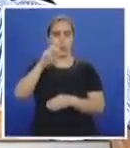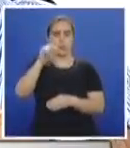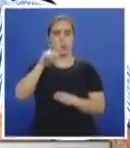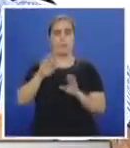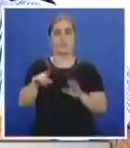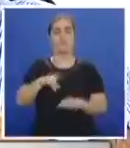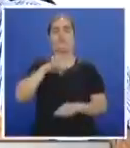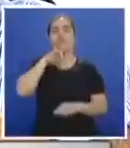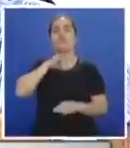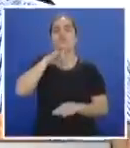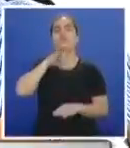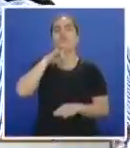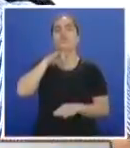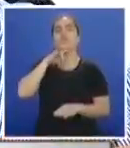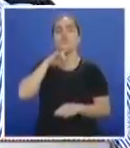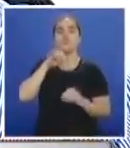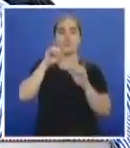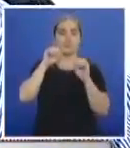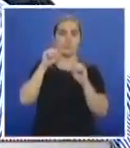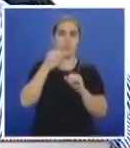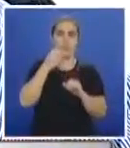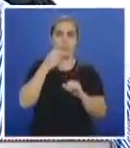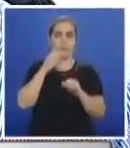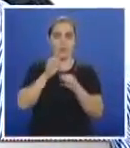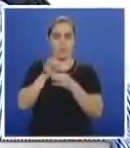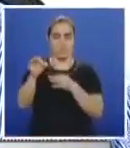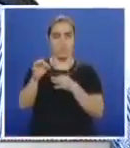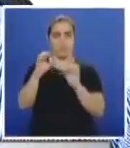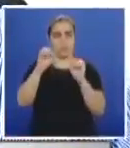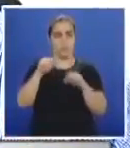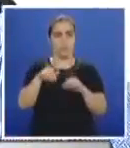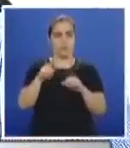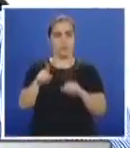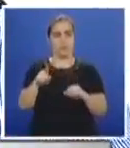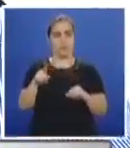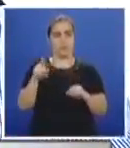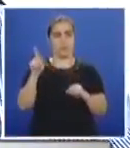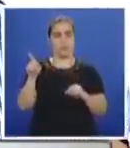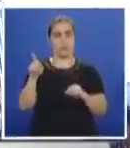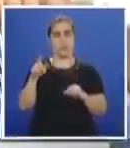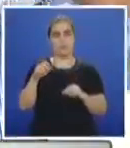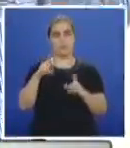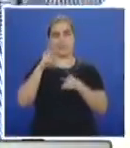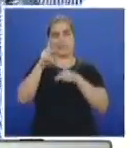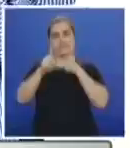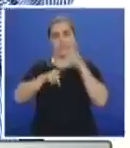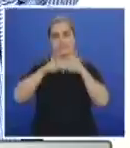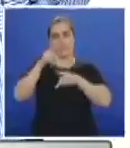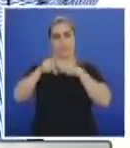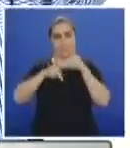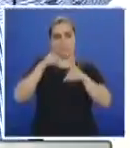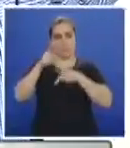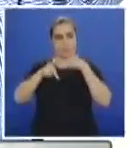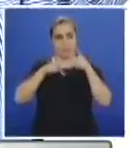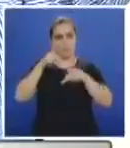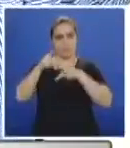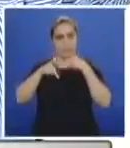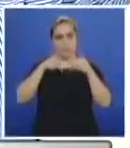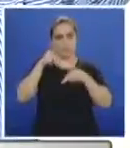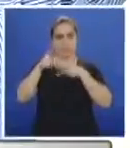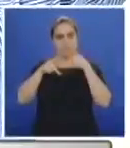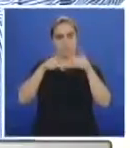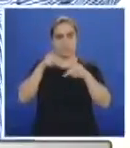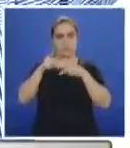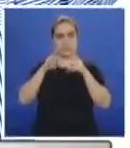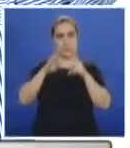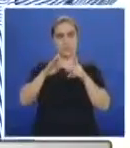vienen de Jumbo, pueden perfectamente los ejecutivos tomar desde Chipichape, por encima que ya van a pavimentar toda esa